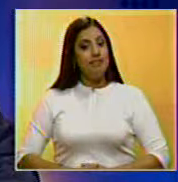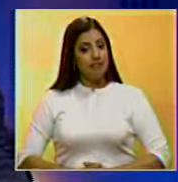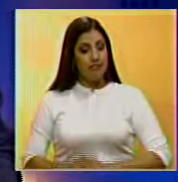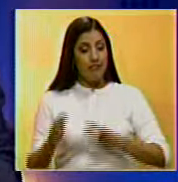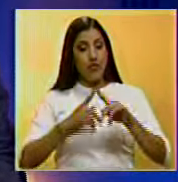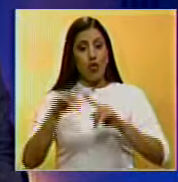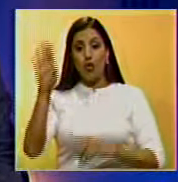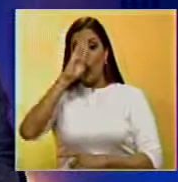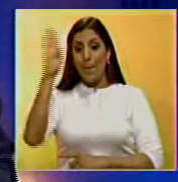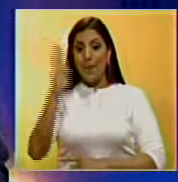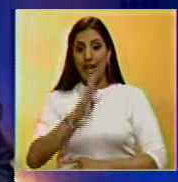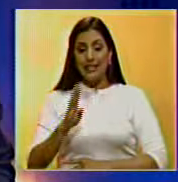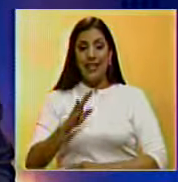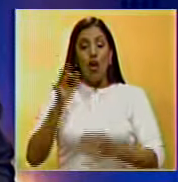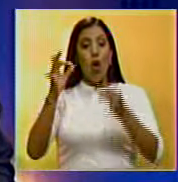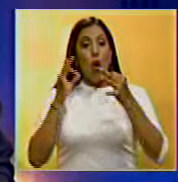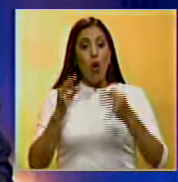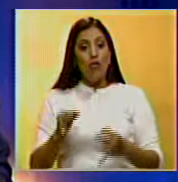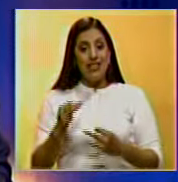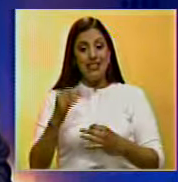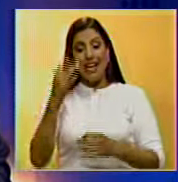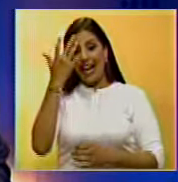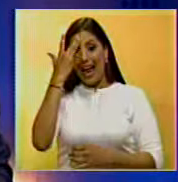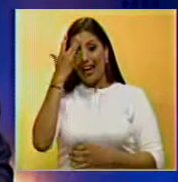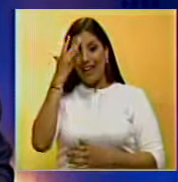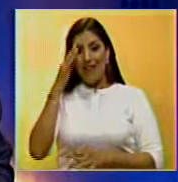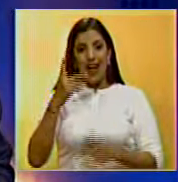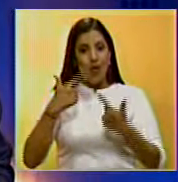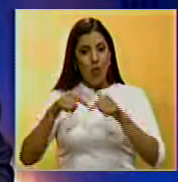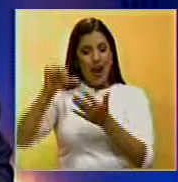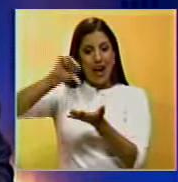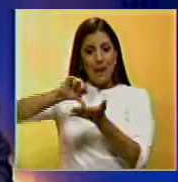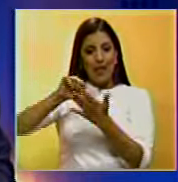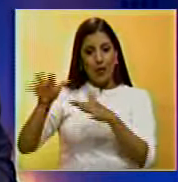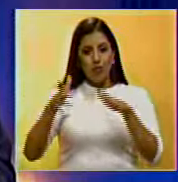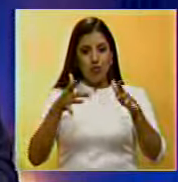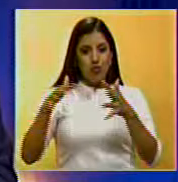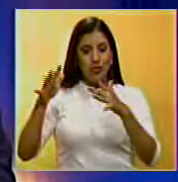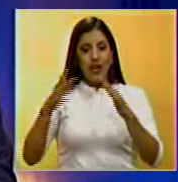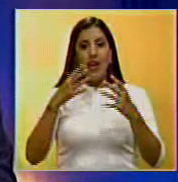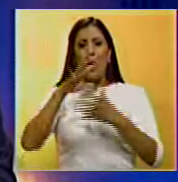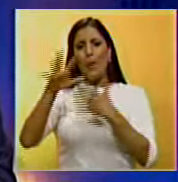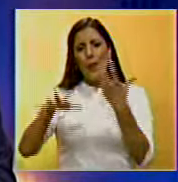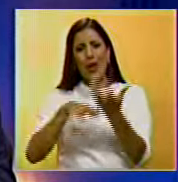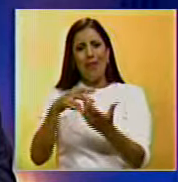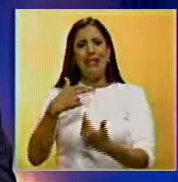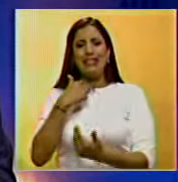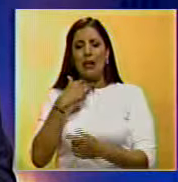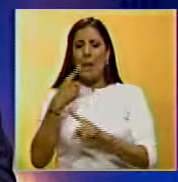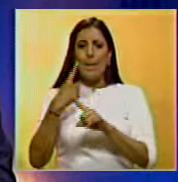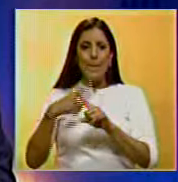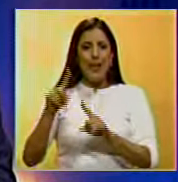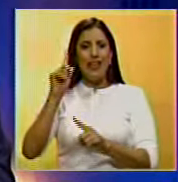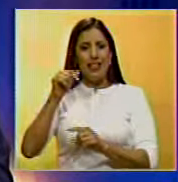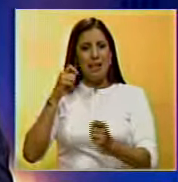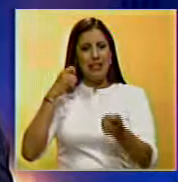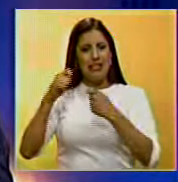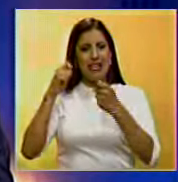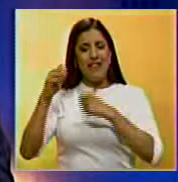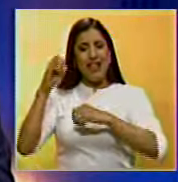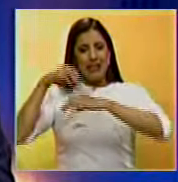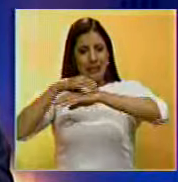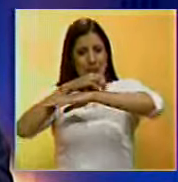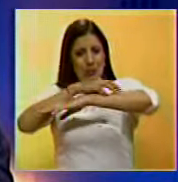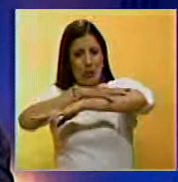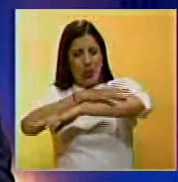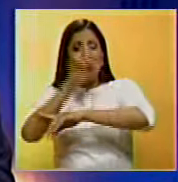Bien, en Brasil inició oficialmente el Carnaval de Río de Janeiro bajo la sombra de la crisis económica y la abrupta expansión del virus